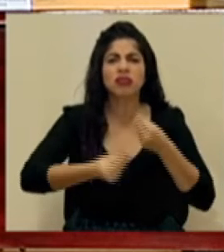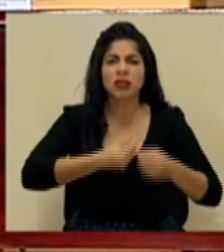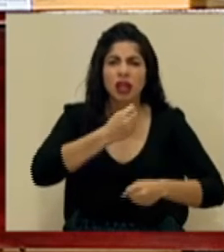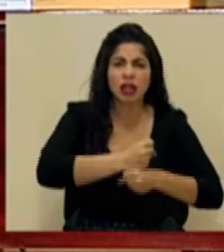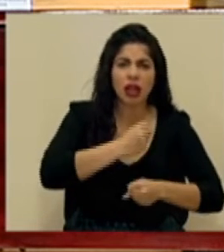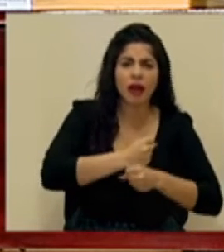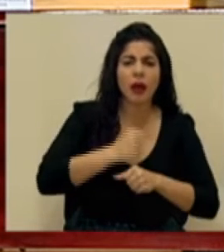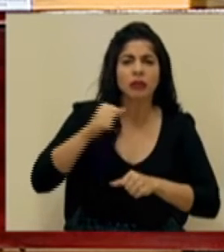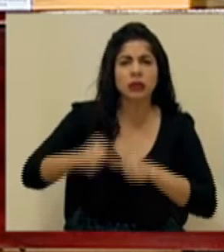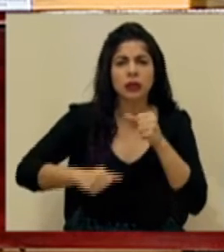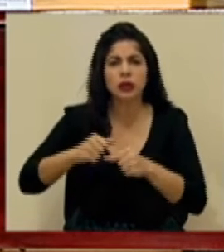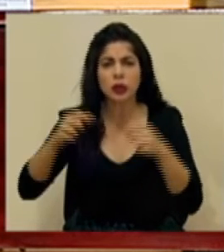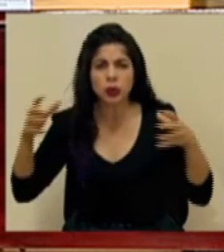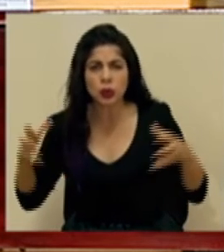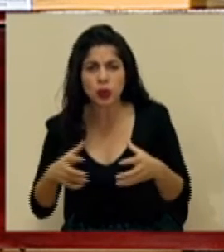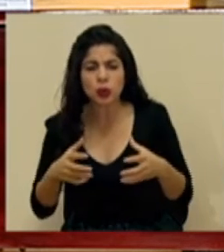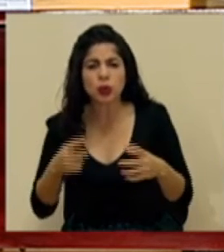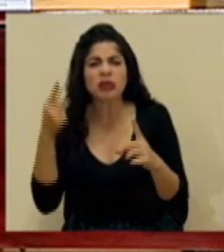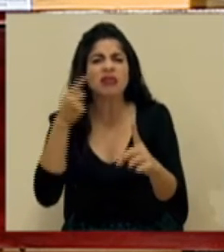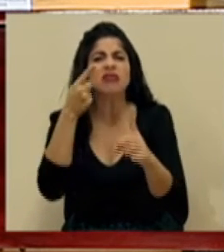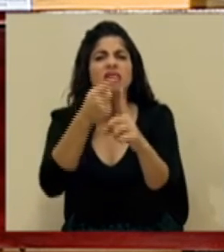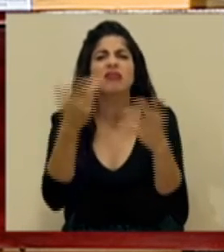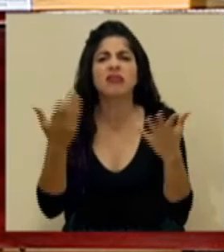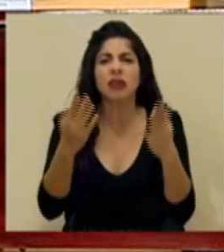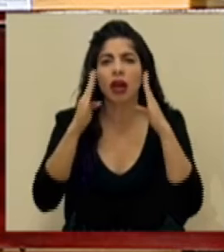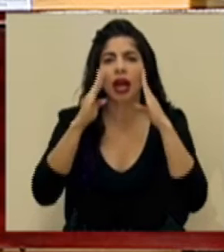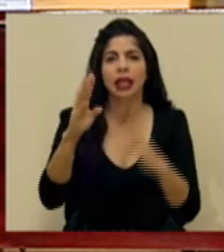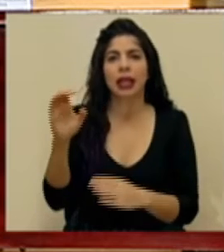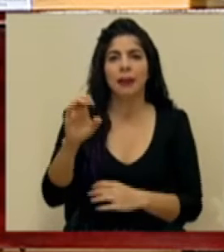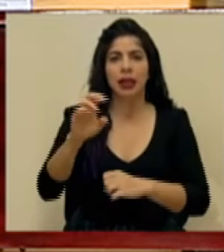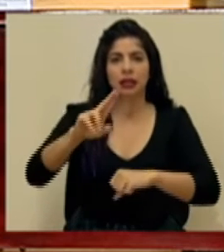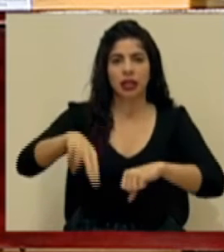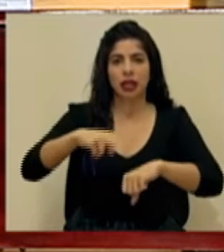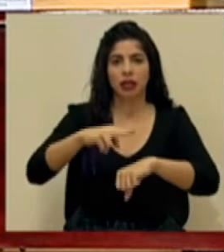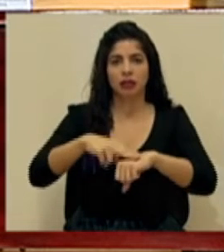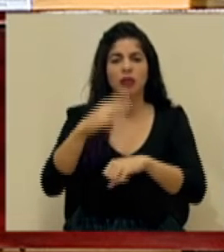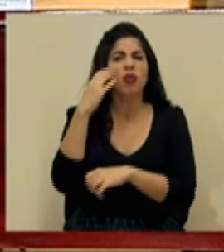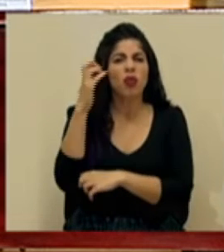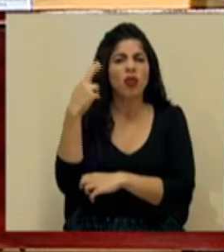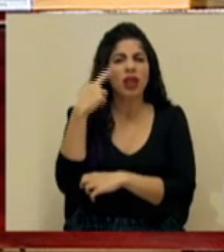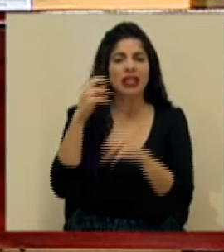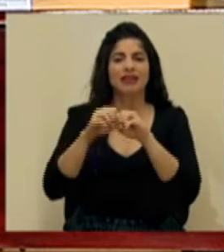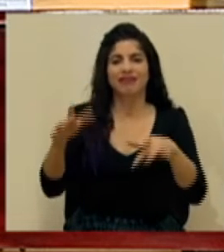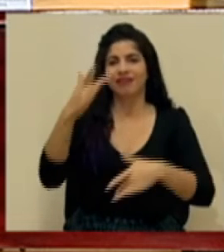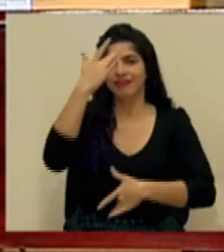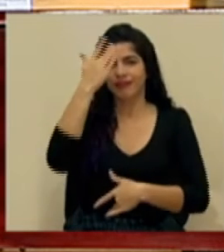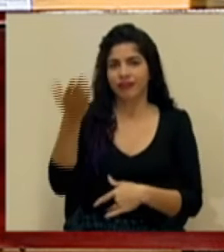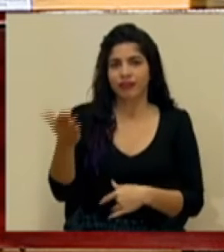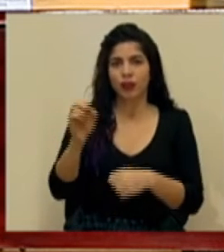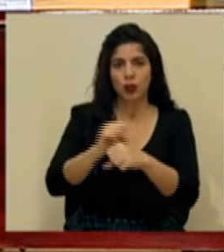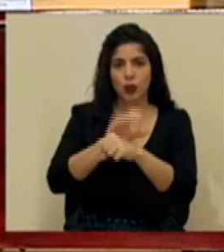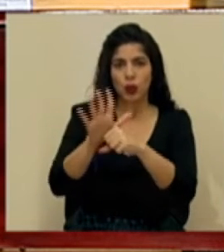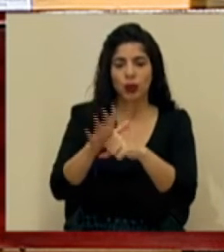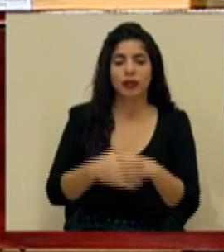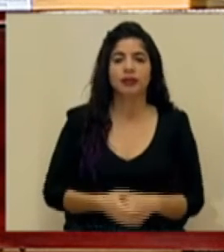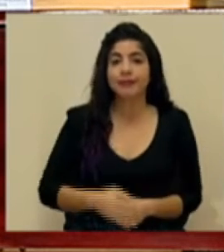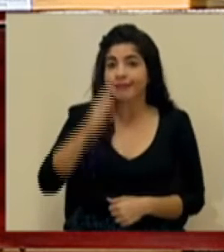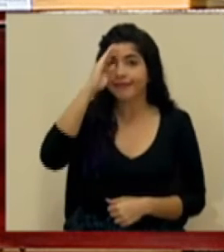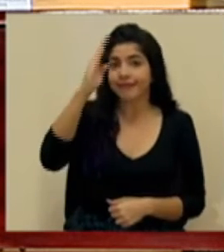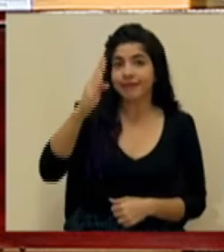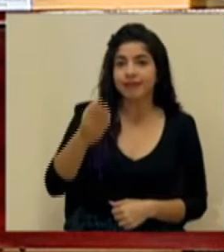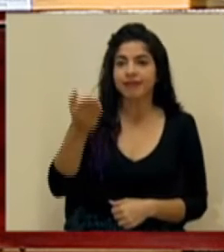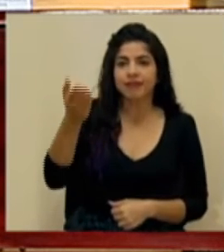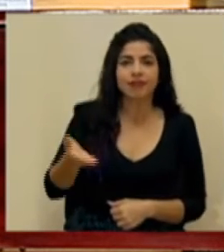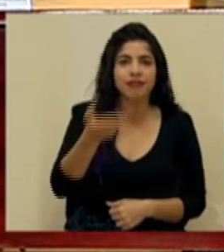los esfuerzos conjuntos que se realizan para atender la emergencia nacional a raíz de la pandemia por la COVID-19. Saludamos